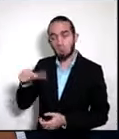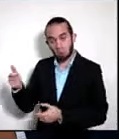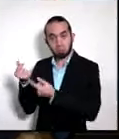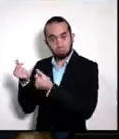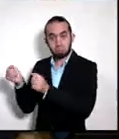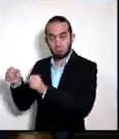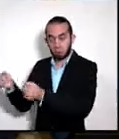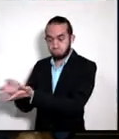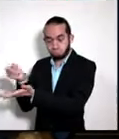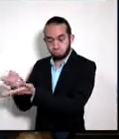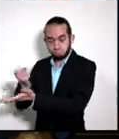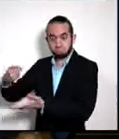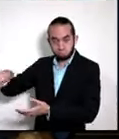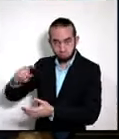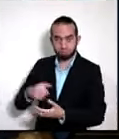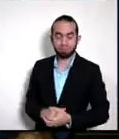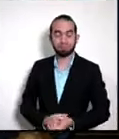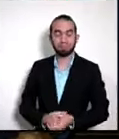Entonces